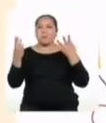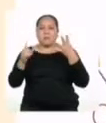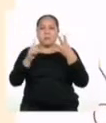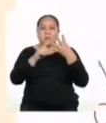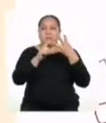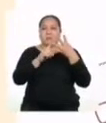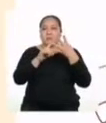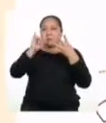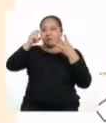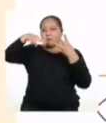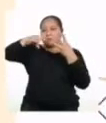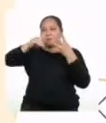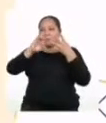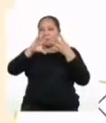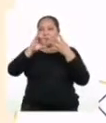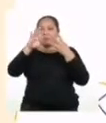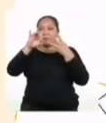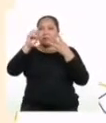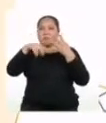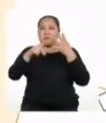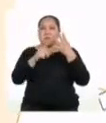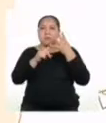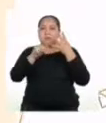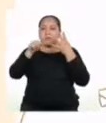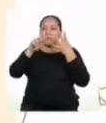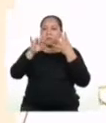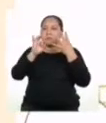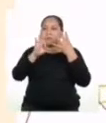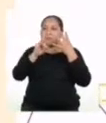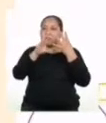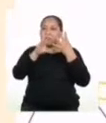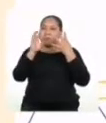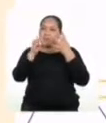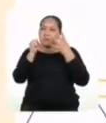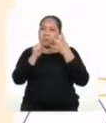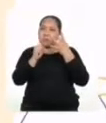Ya luego vienen las indicaciones y, por supuesto, los gráficos.